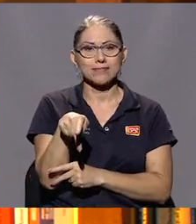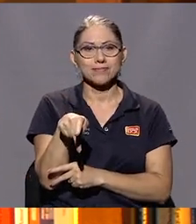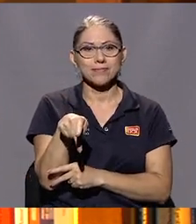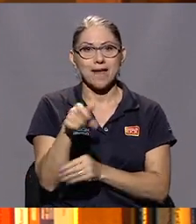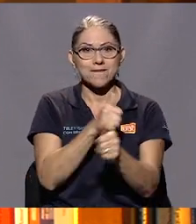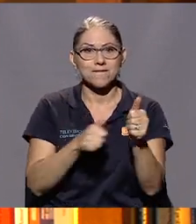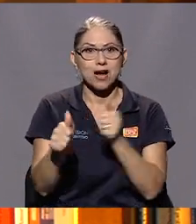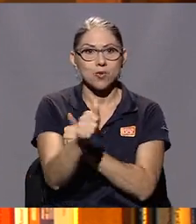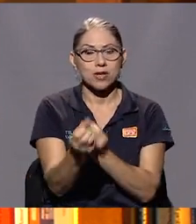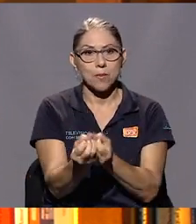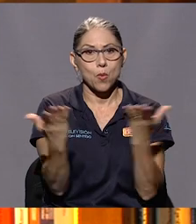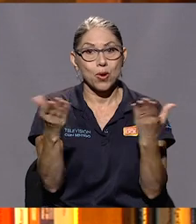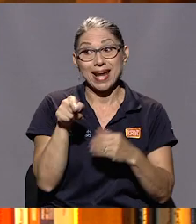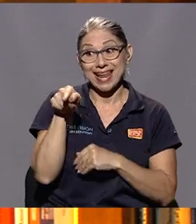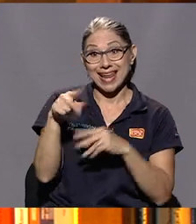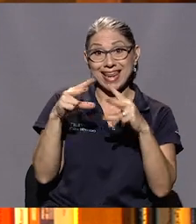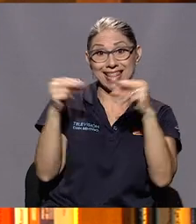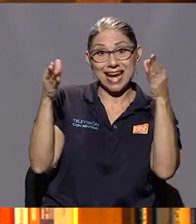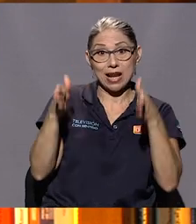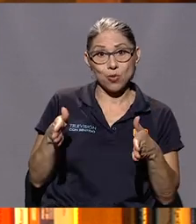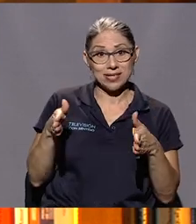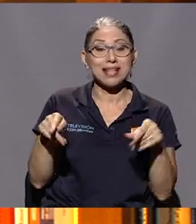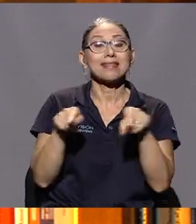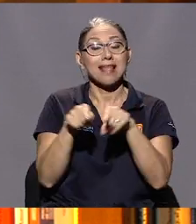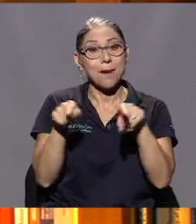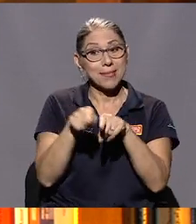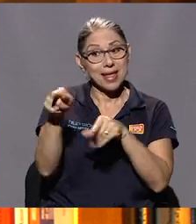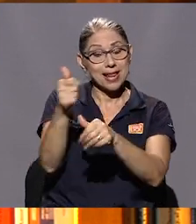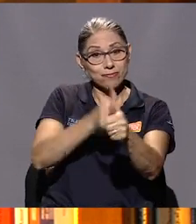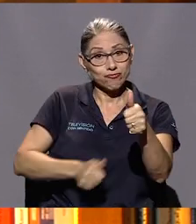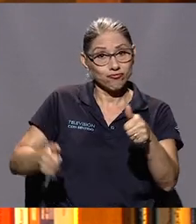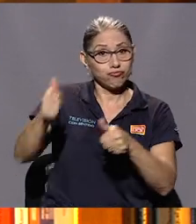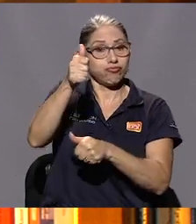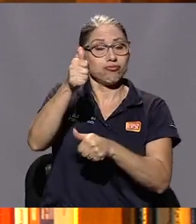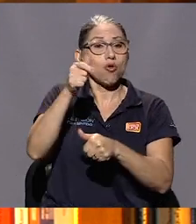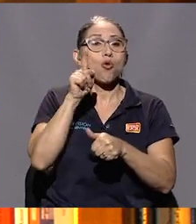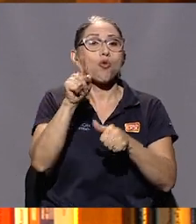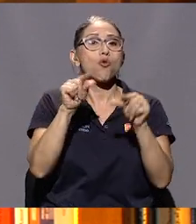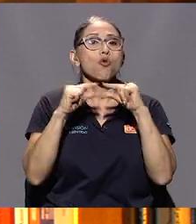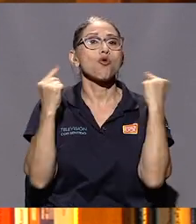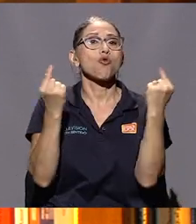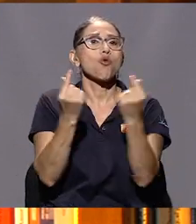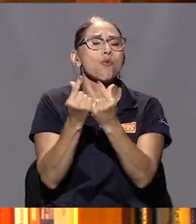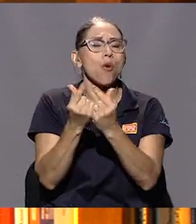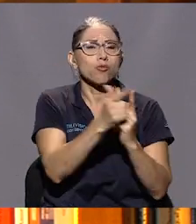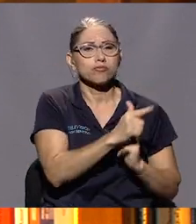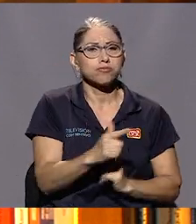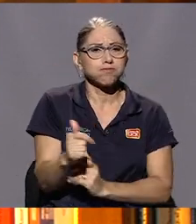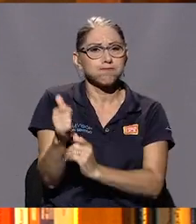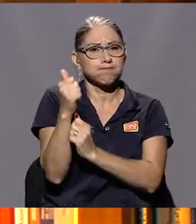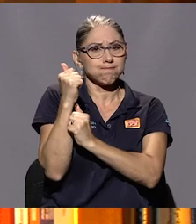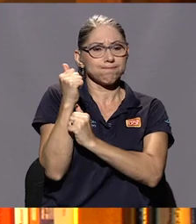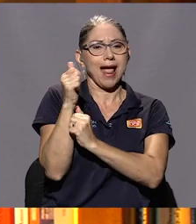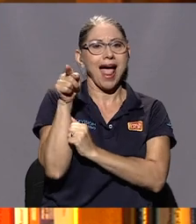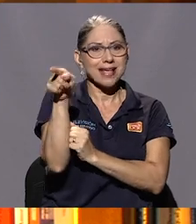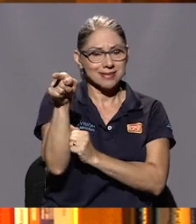nicaragüense que dirigió también un grupo guerrillero allá.